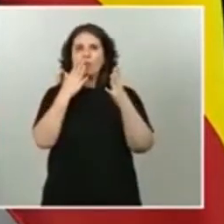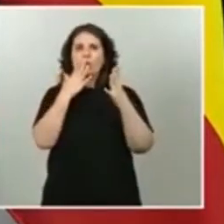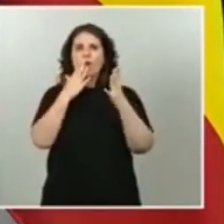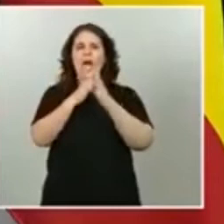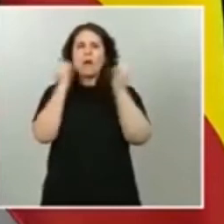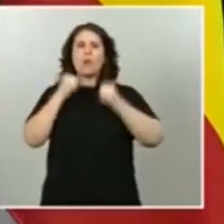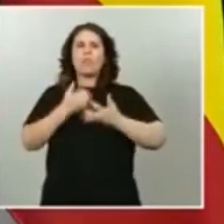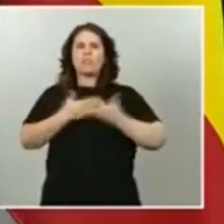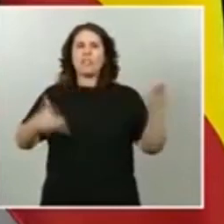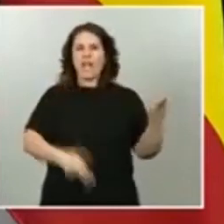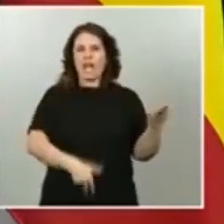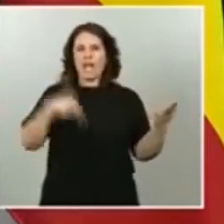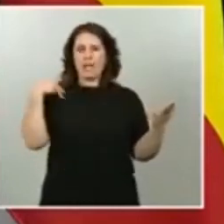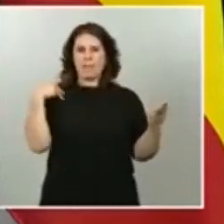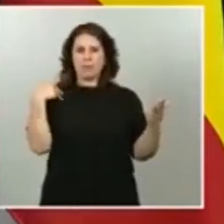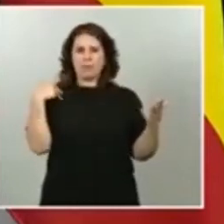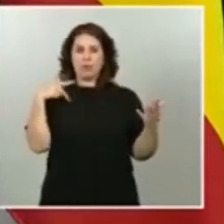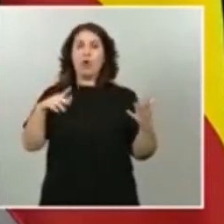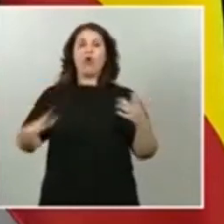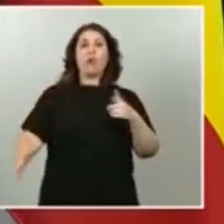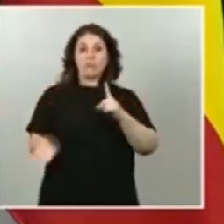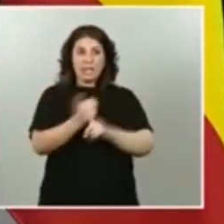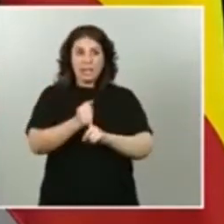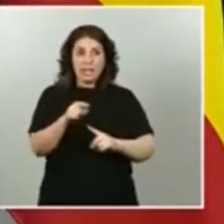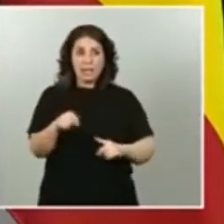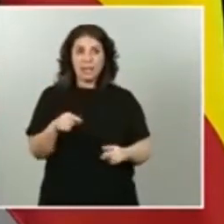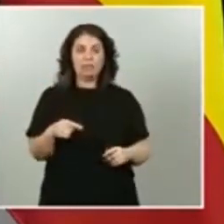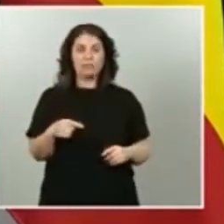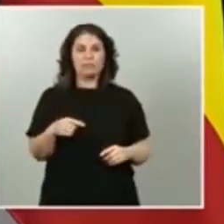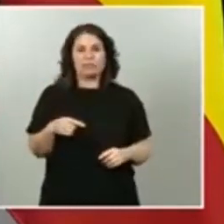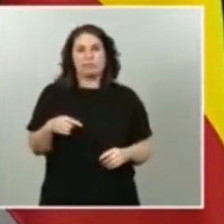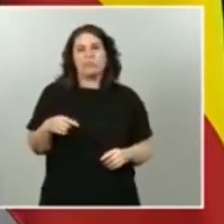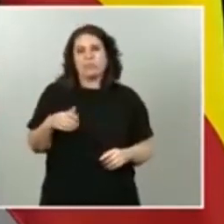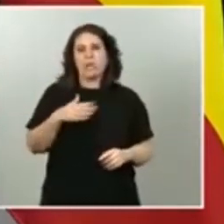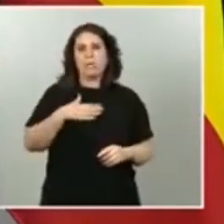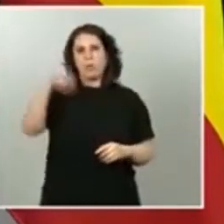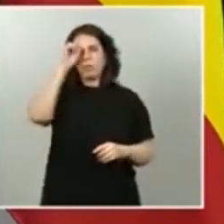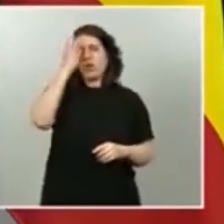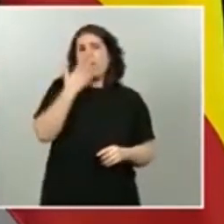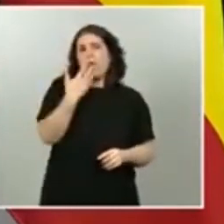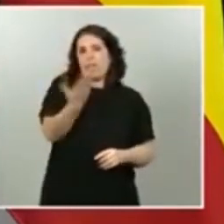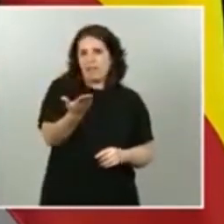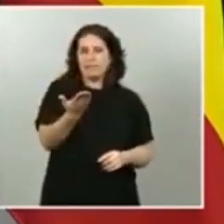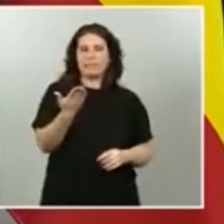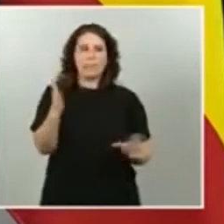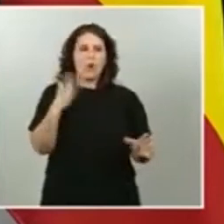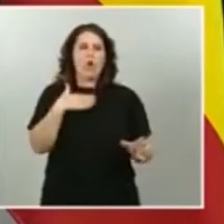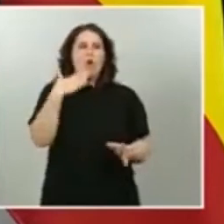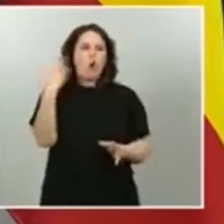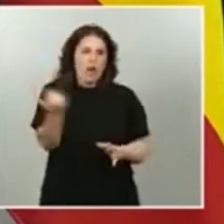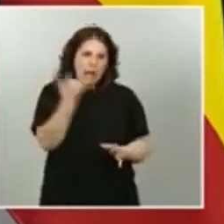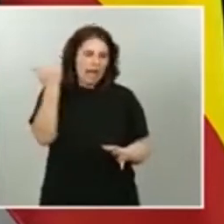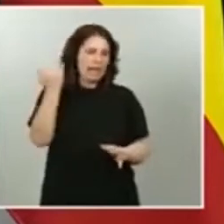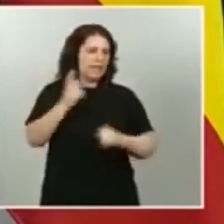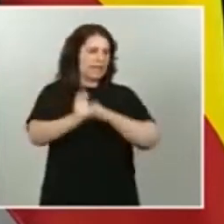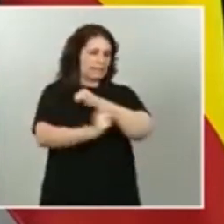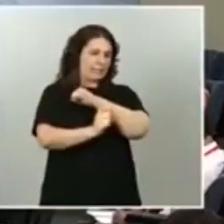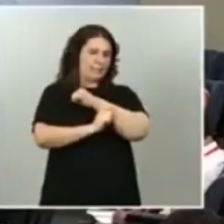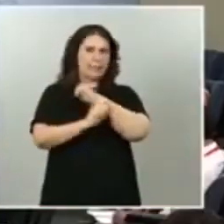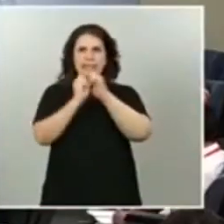Conseguiremos esos acuerdos amplios mi opinión ya la conoce pero ojalá y la estrategia la tenemos clara.